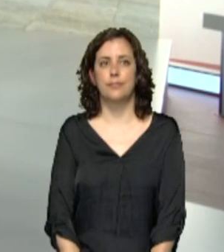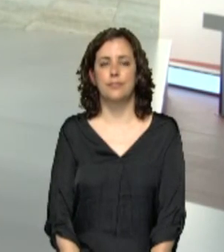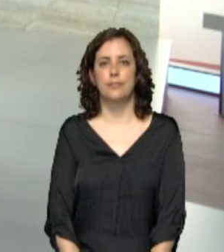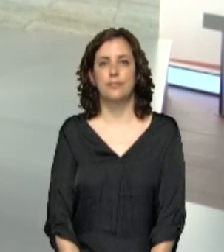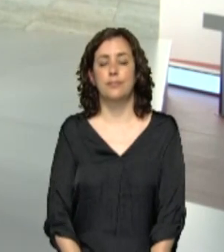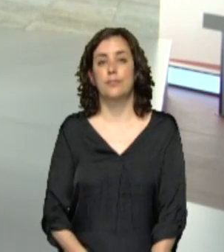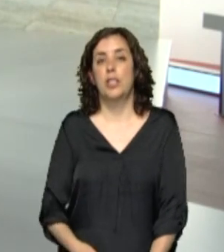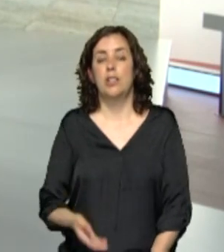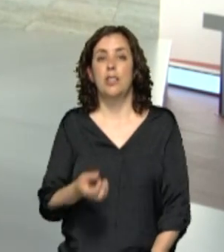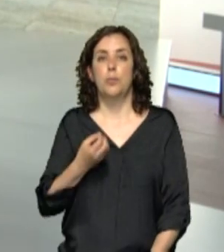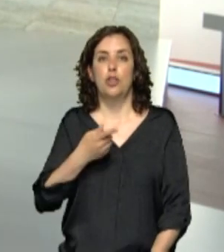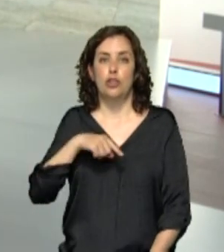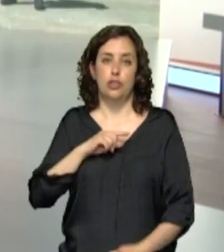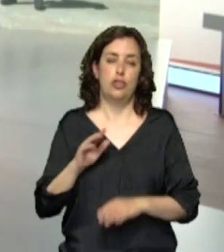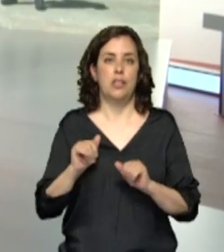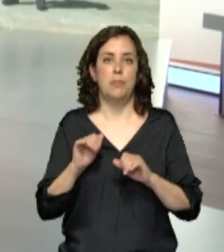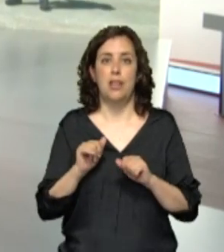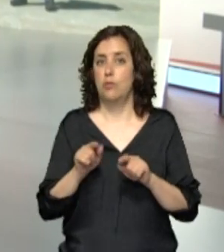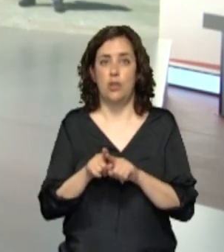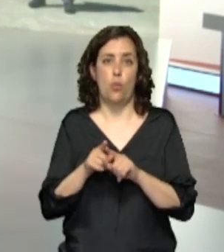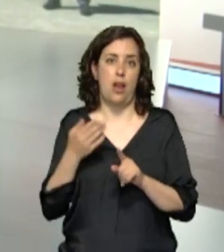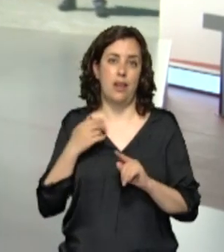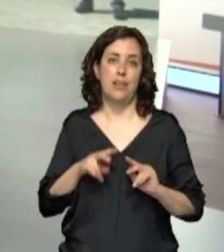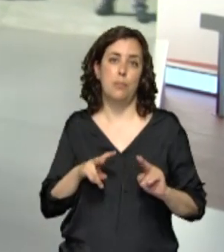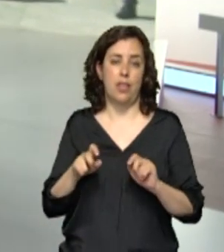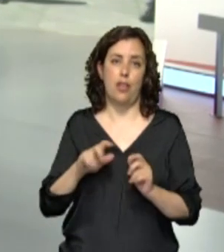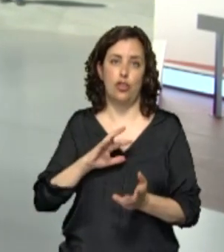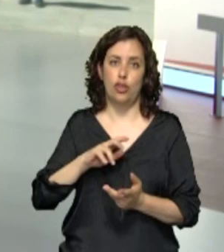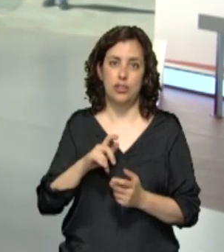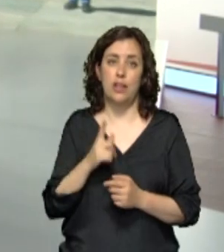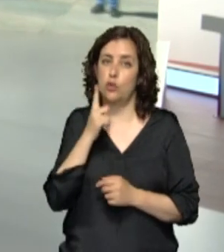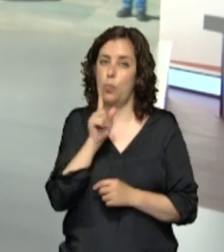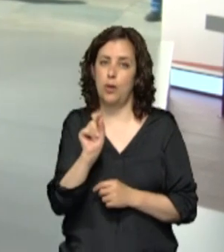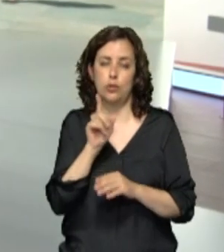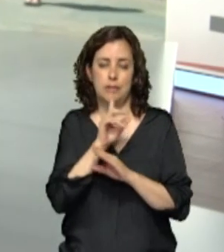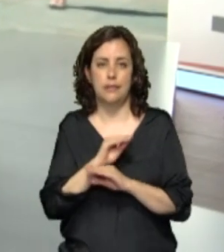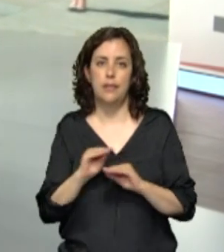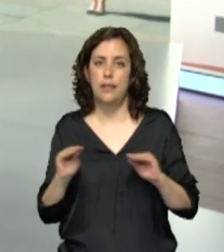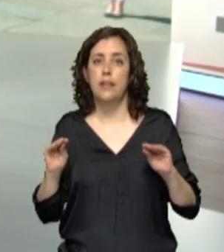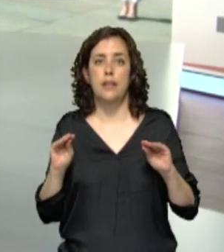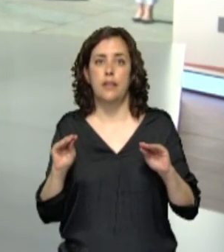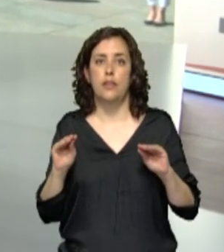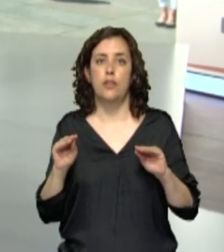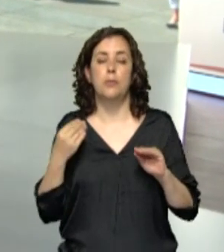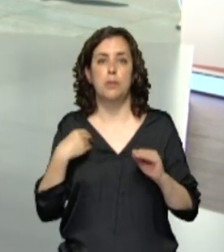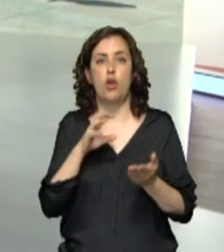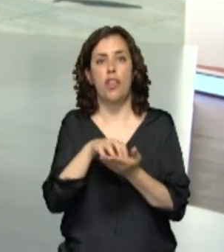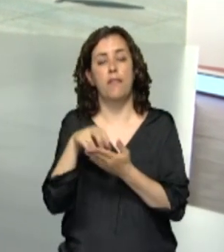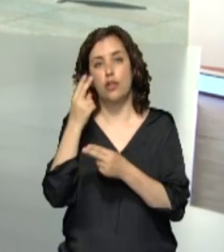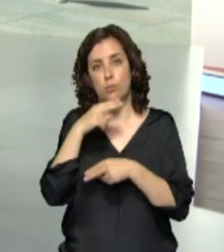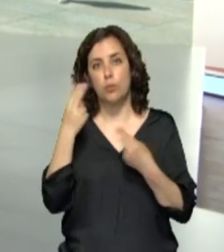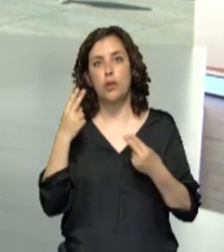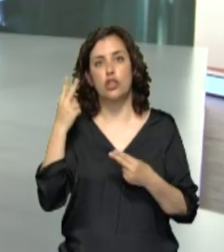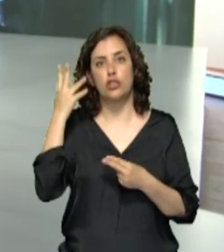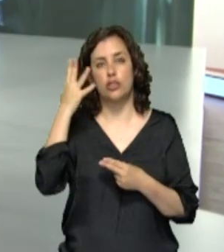Bueno y nos despedimos como comenzamos este informativo con los minutos de silencio que han tenido lugar frente a los edificios públicos